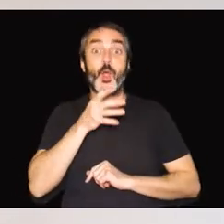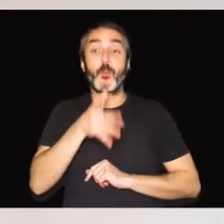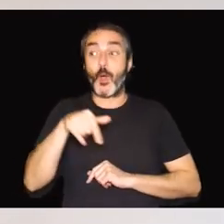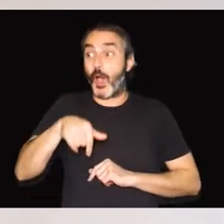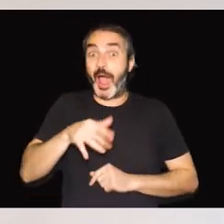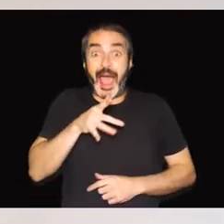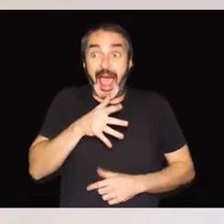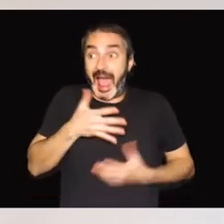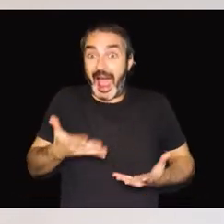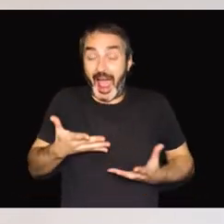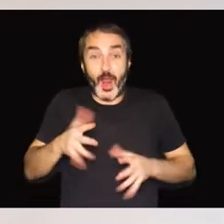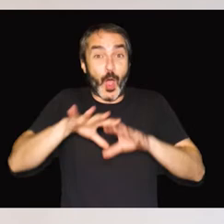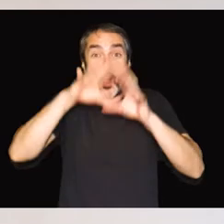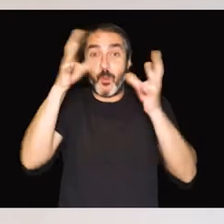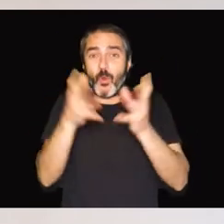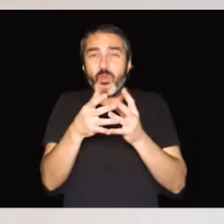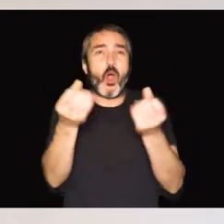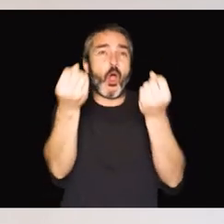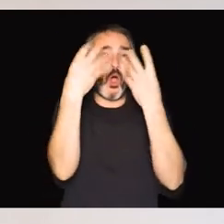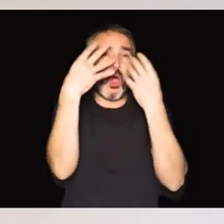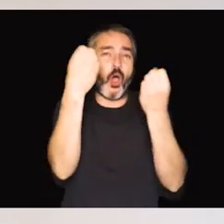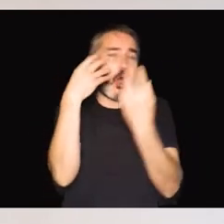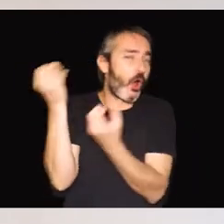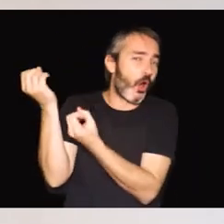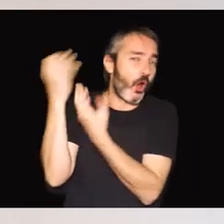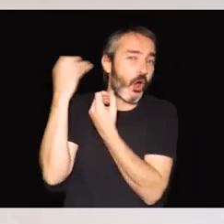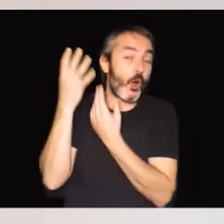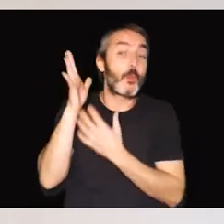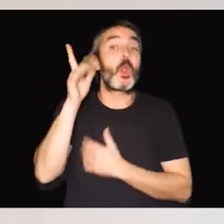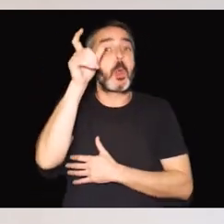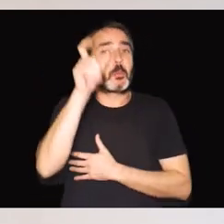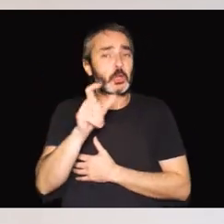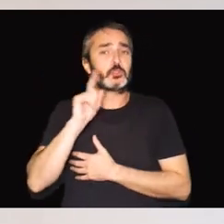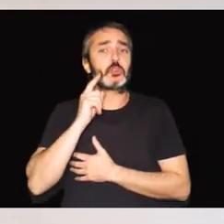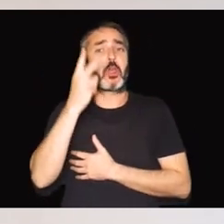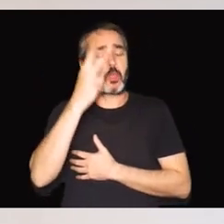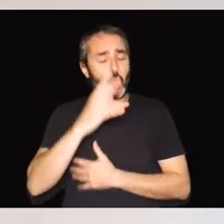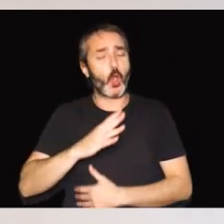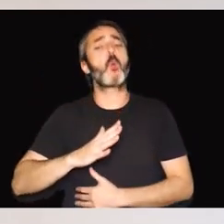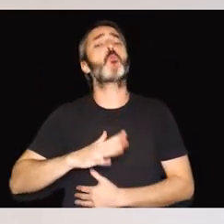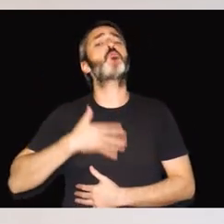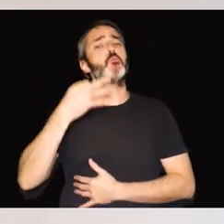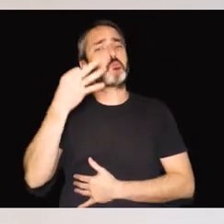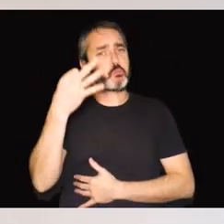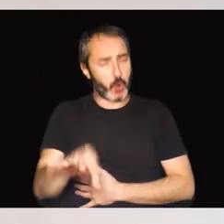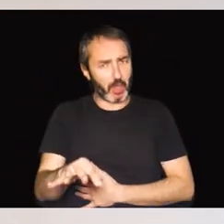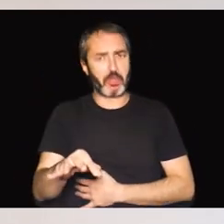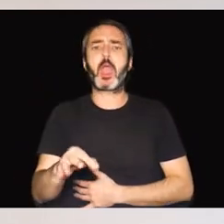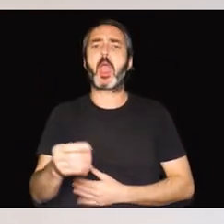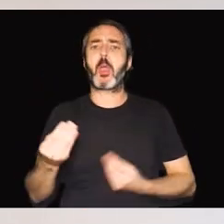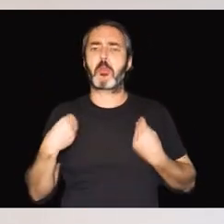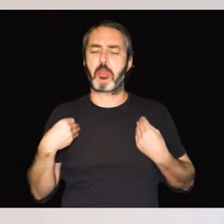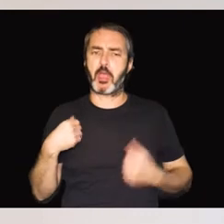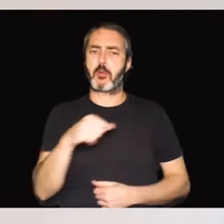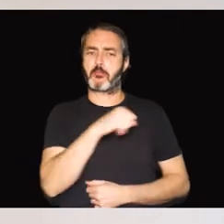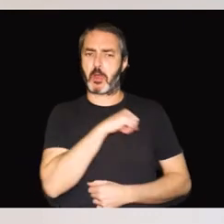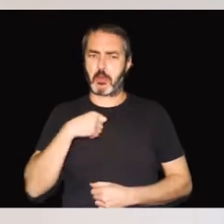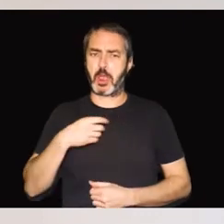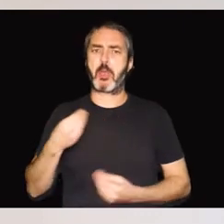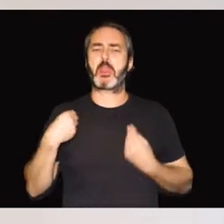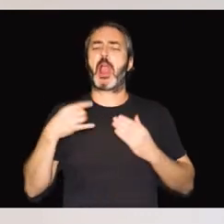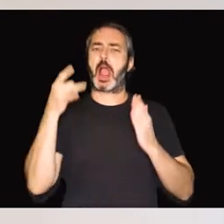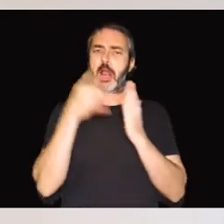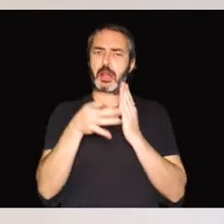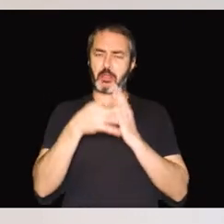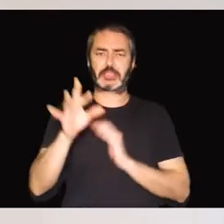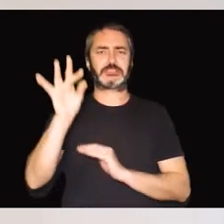información visual y auditiva. Pero una persona con sordoceguera puede mantener un buen grado de autonomía y de calidad de vida